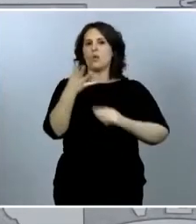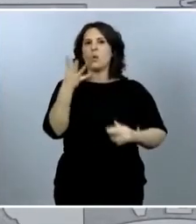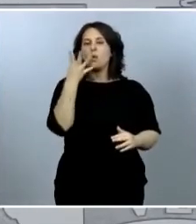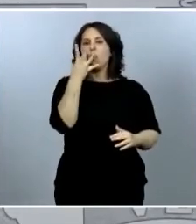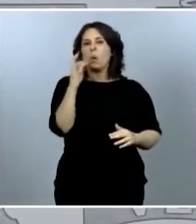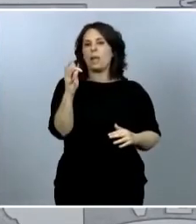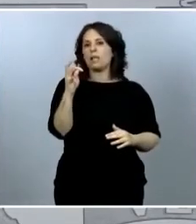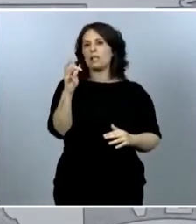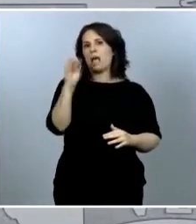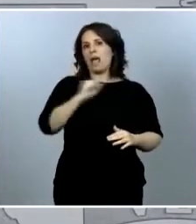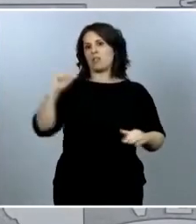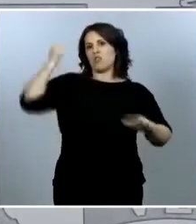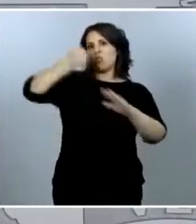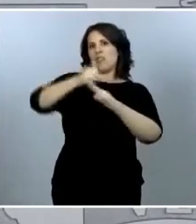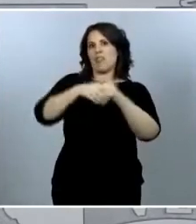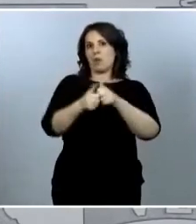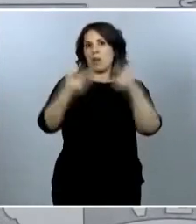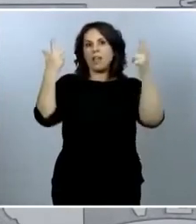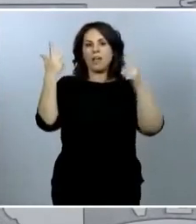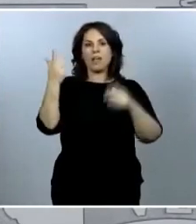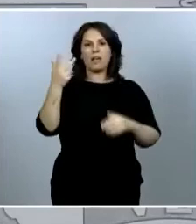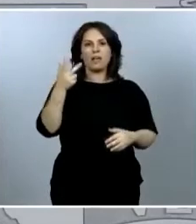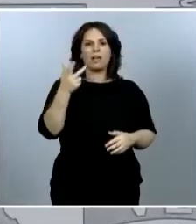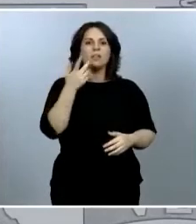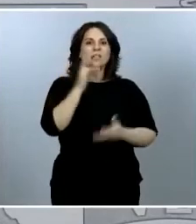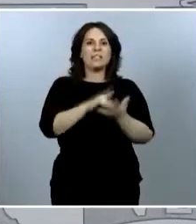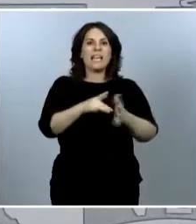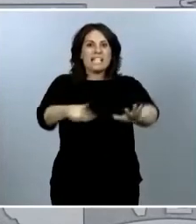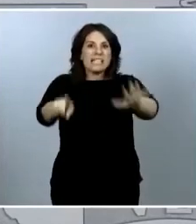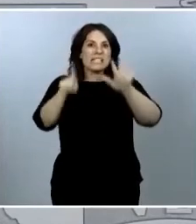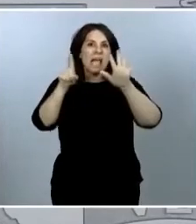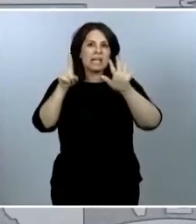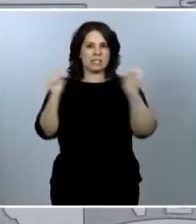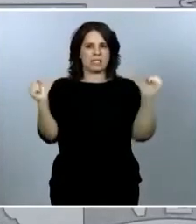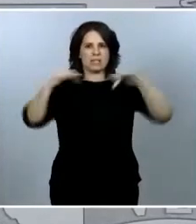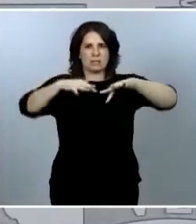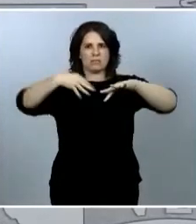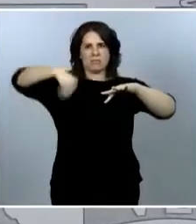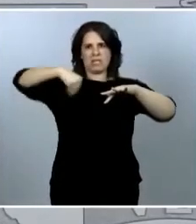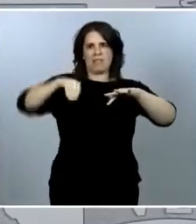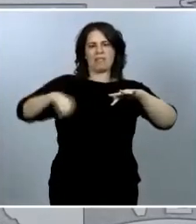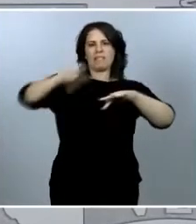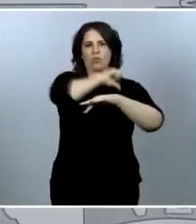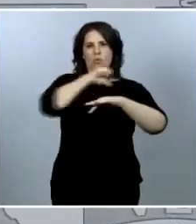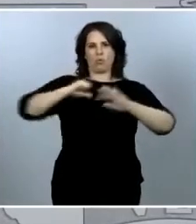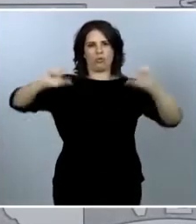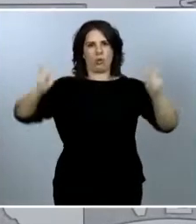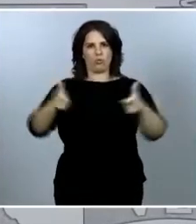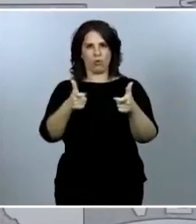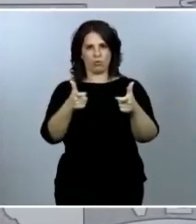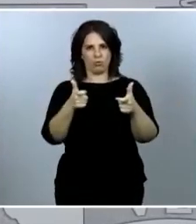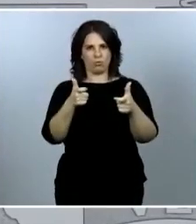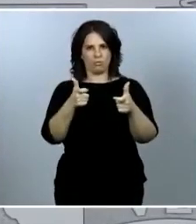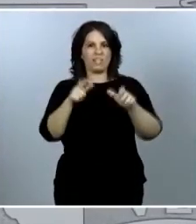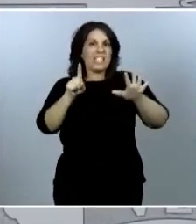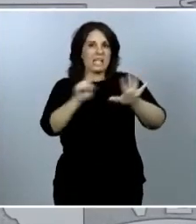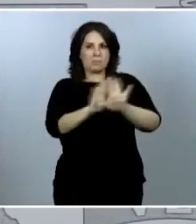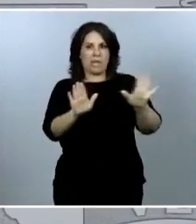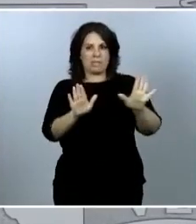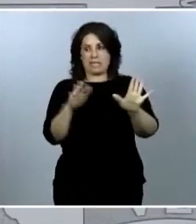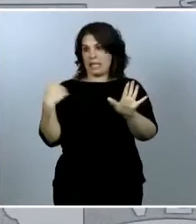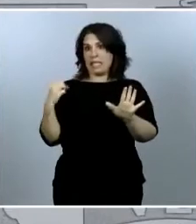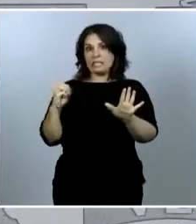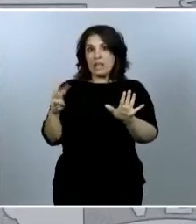se habían celebrado solo seis conferencias de presidentes y durante estos tres meses se han celebrado 13 conferencias de presidentes